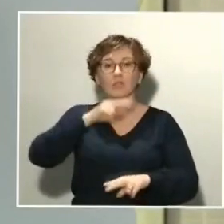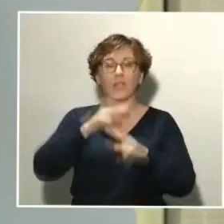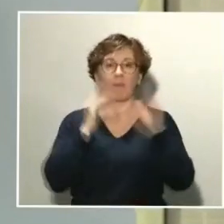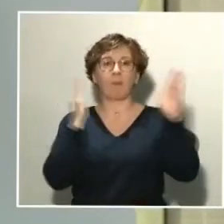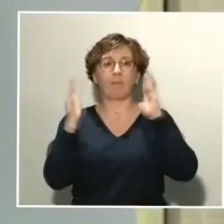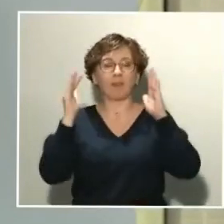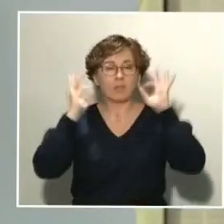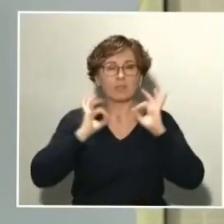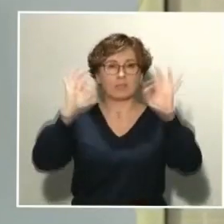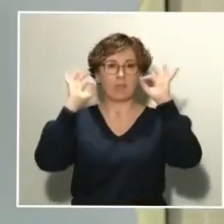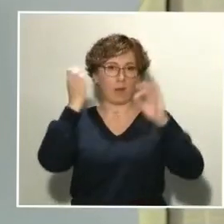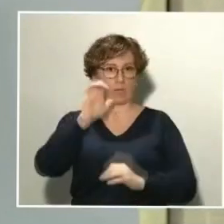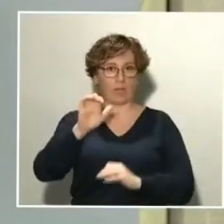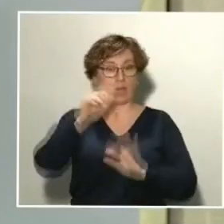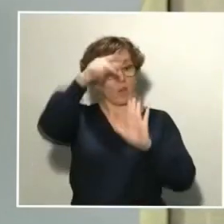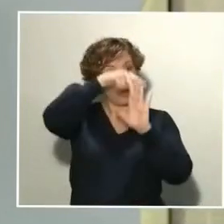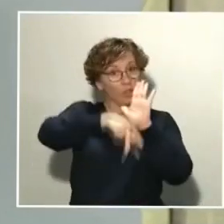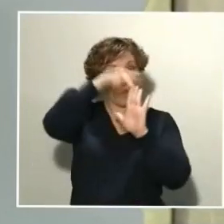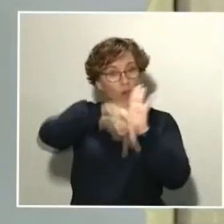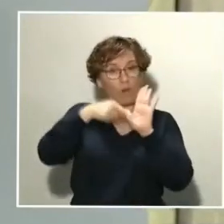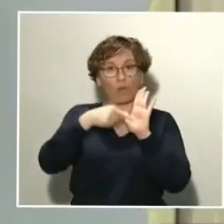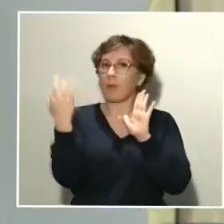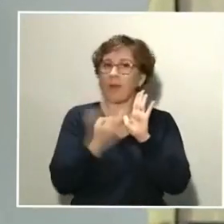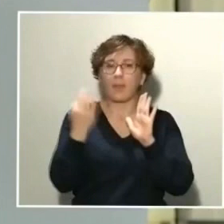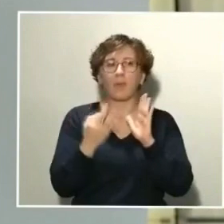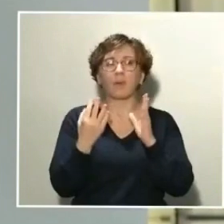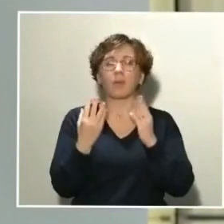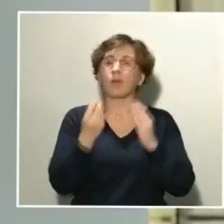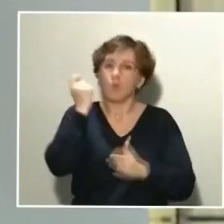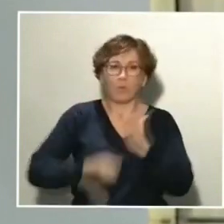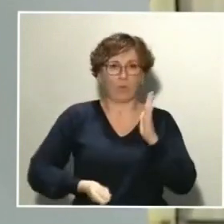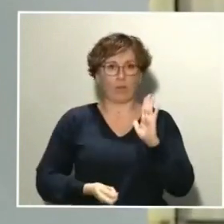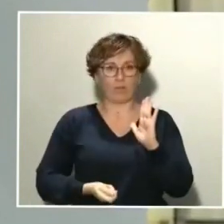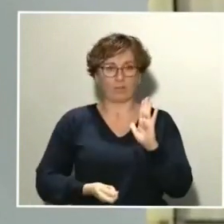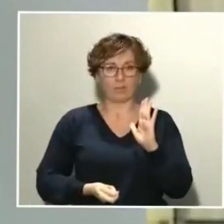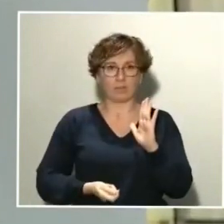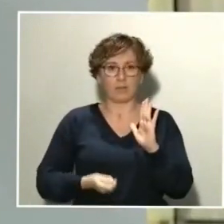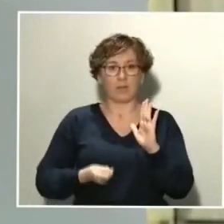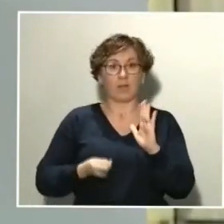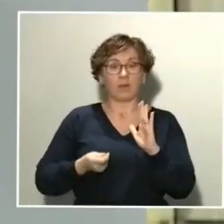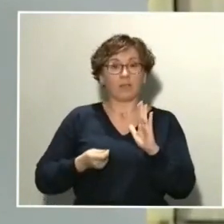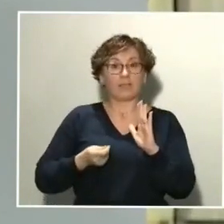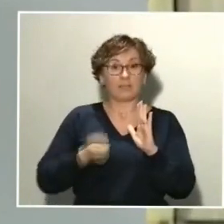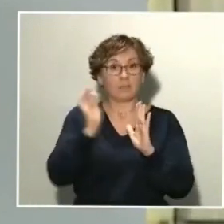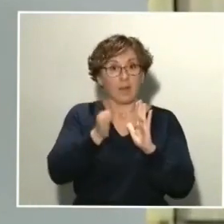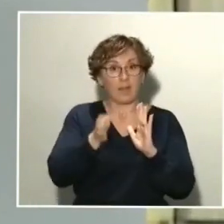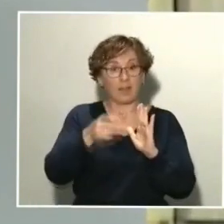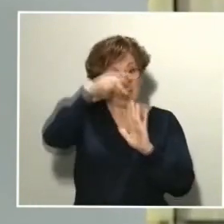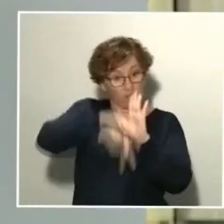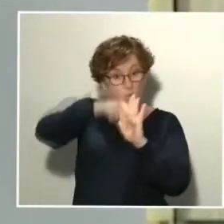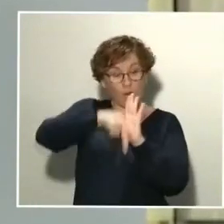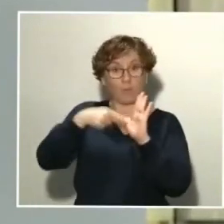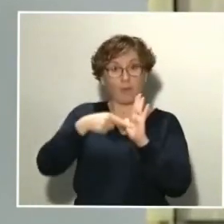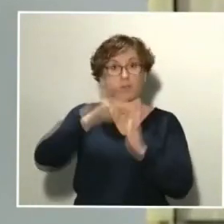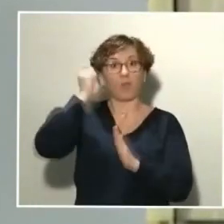normas que tienen que ser necesariamente rígidas y que, por supuesto, hace que se creen pues mucha sensación